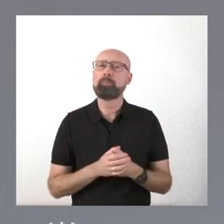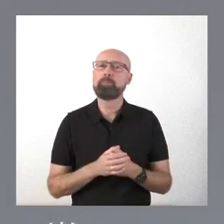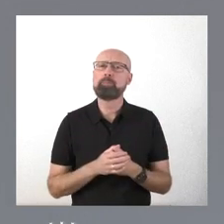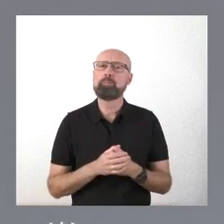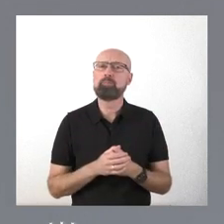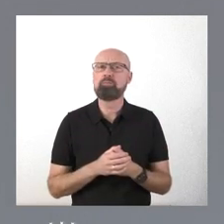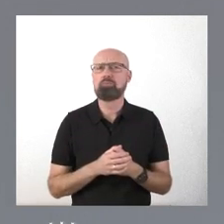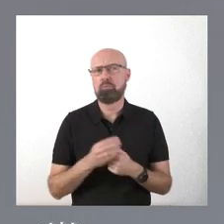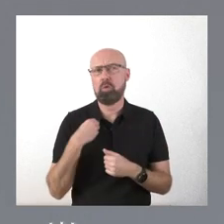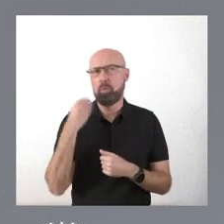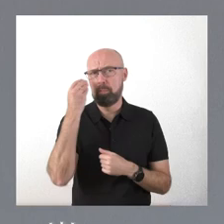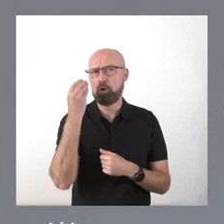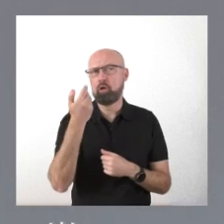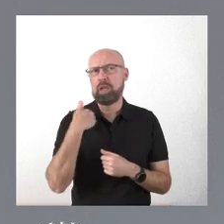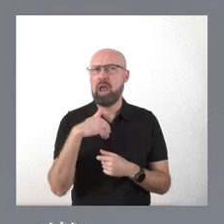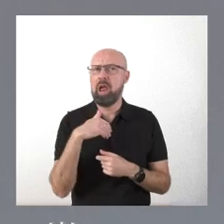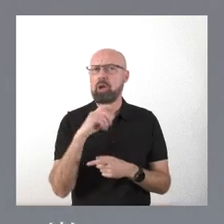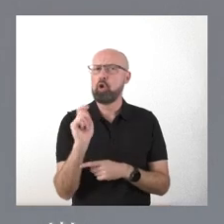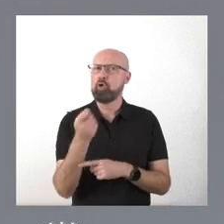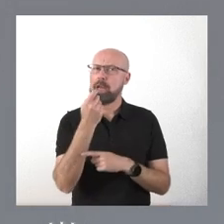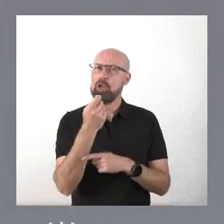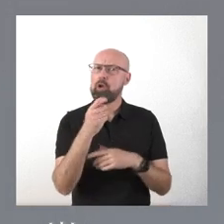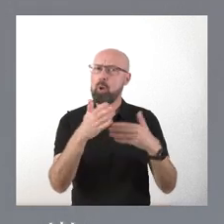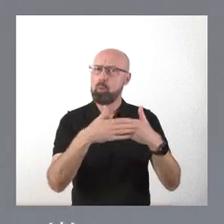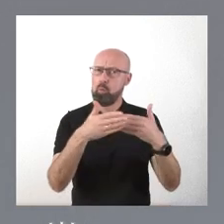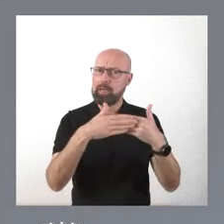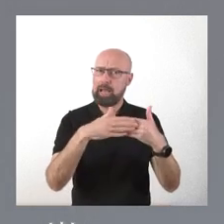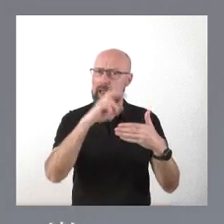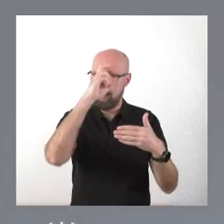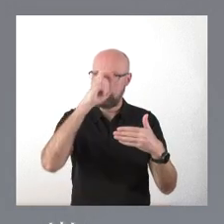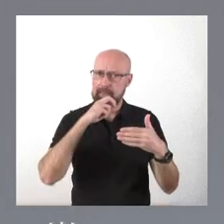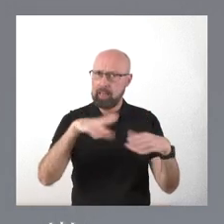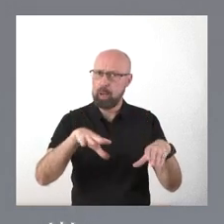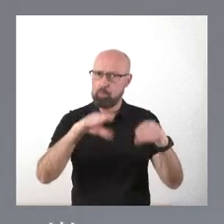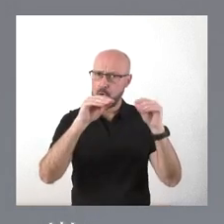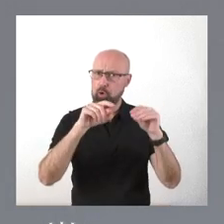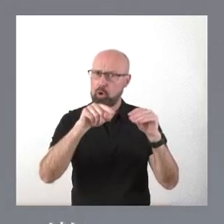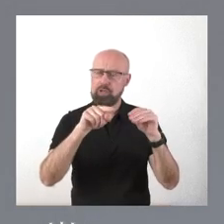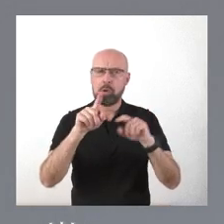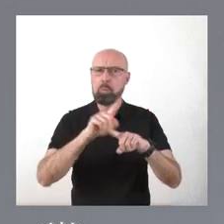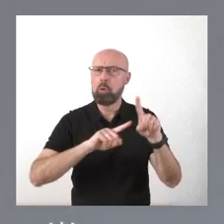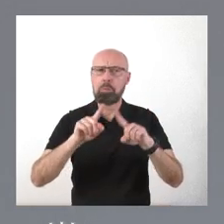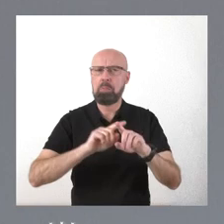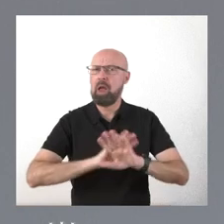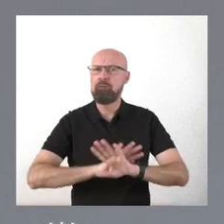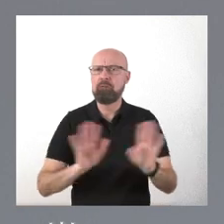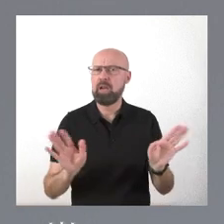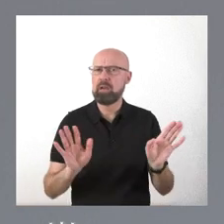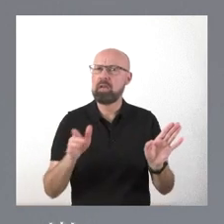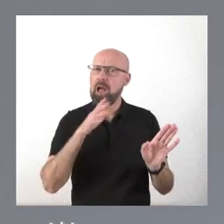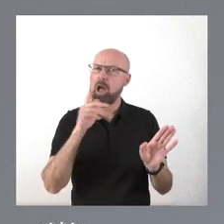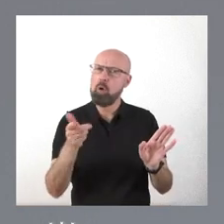yo creo que hemos conseguido que las puertas de la Catedral de Burgo dejen de ser un problema y entren en una fase de